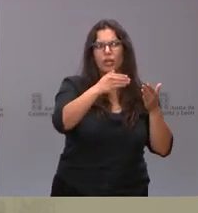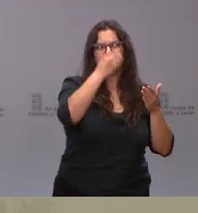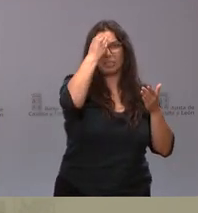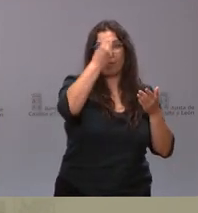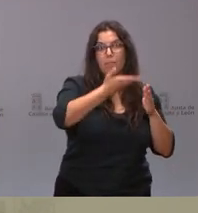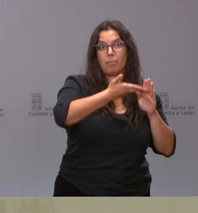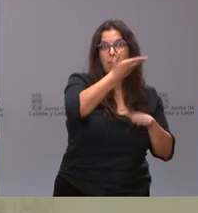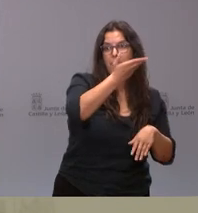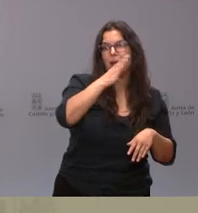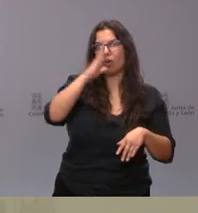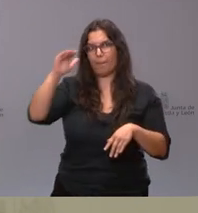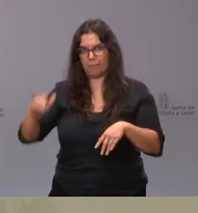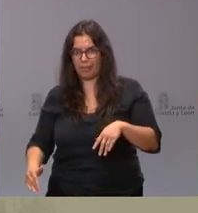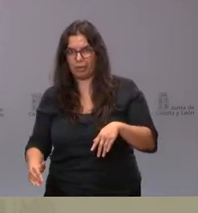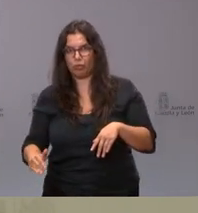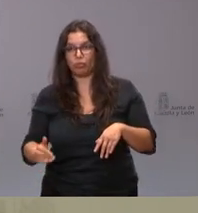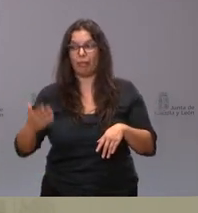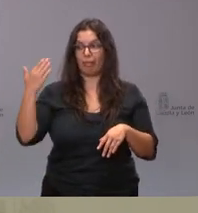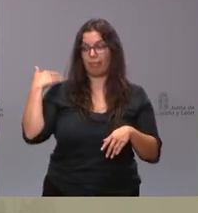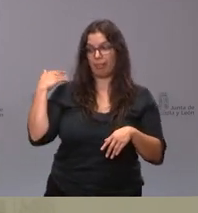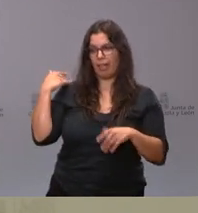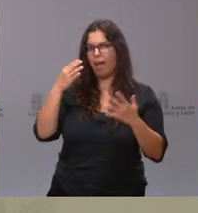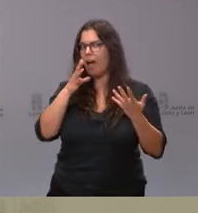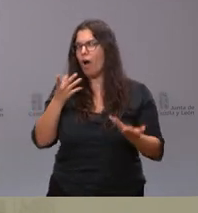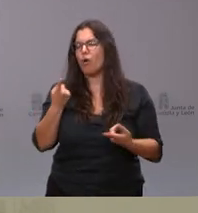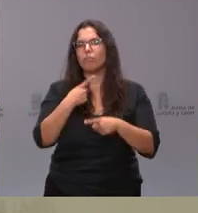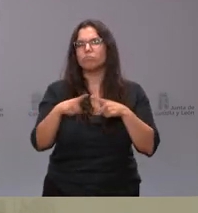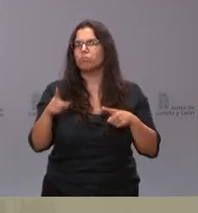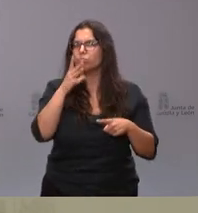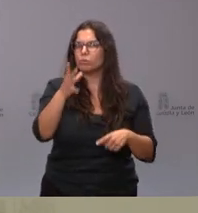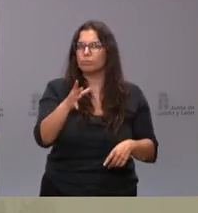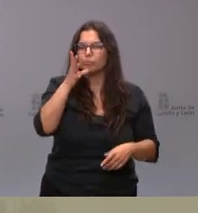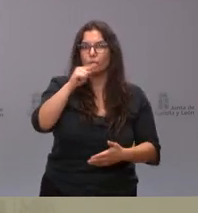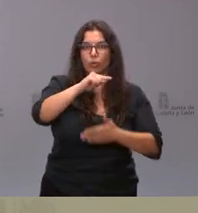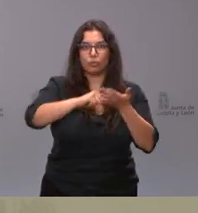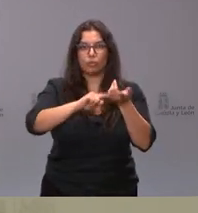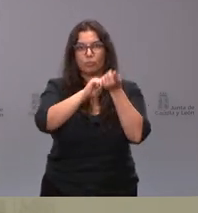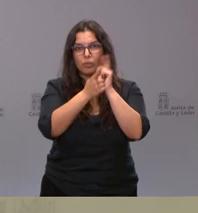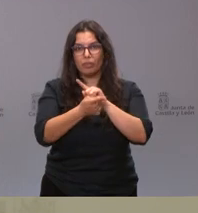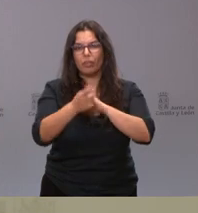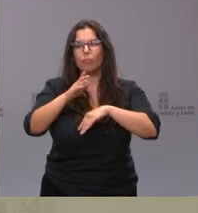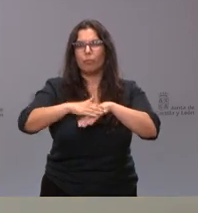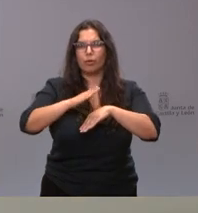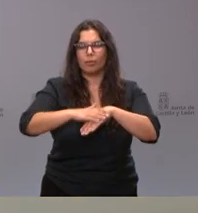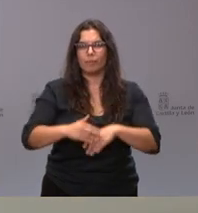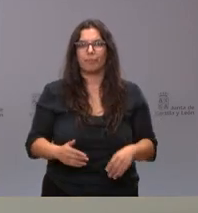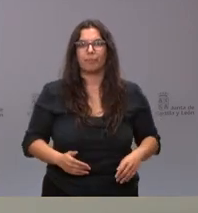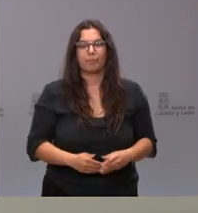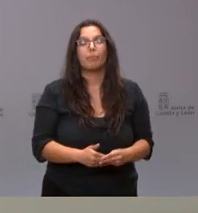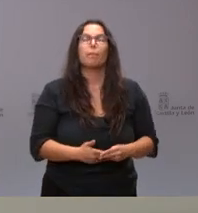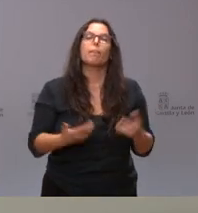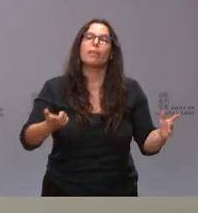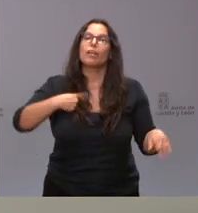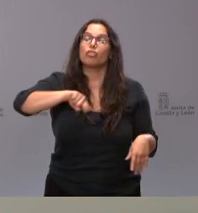ha cambiado para que ese contrato se modifique de esta manera? Bueno, nosotros hacemos